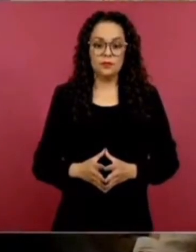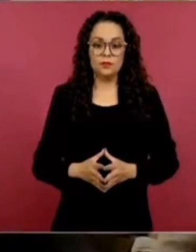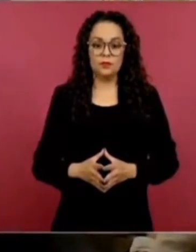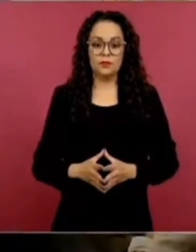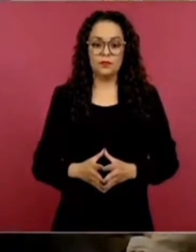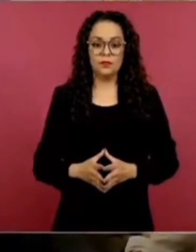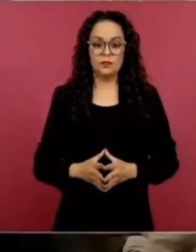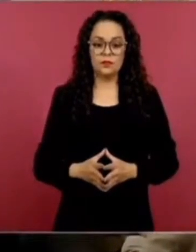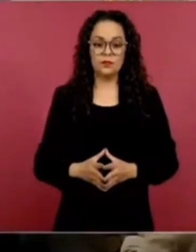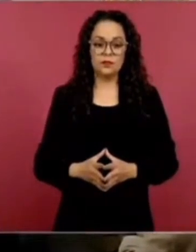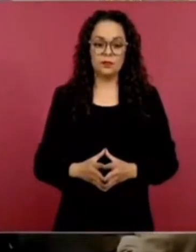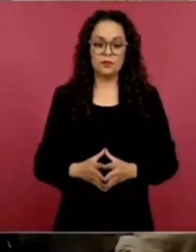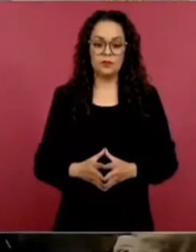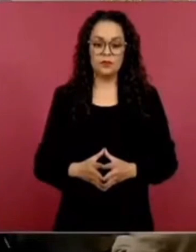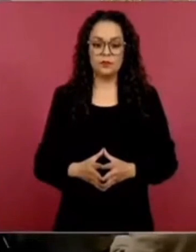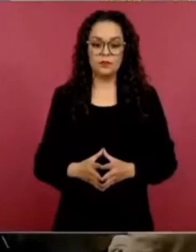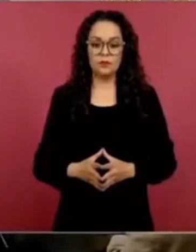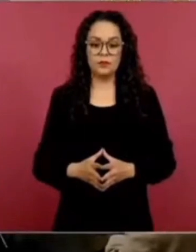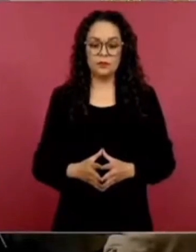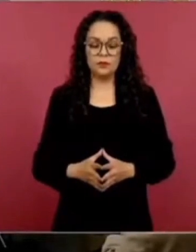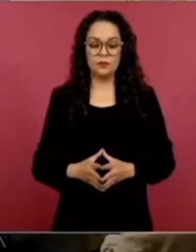De La Laguna.